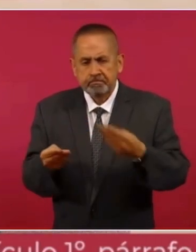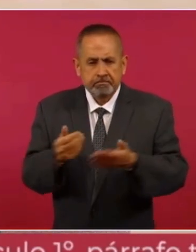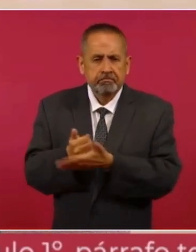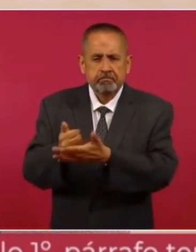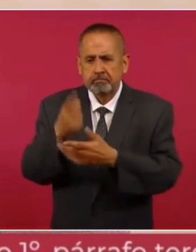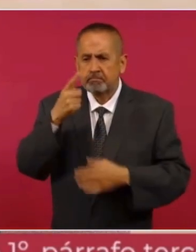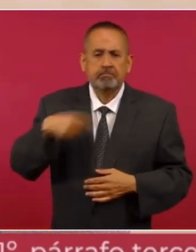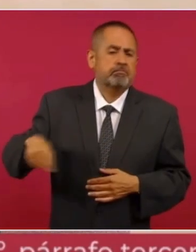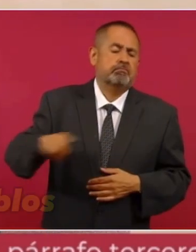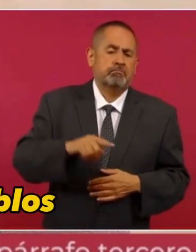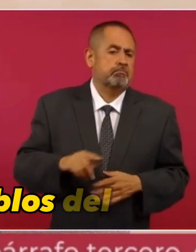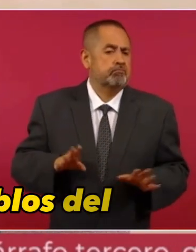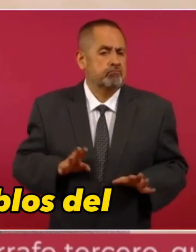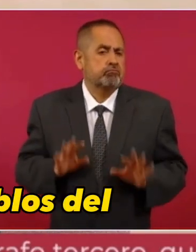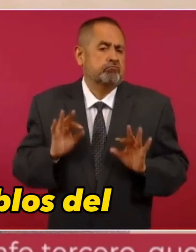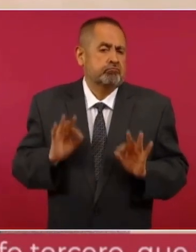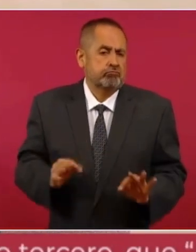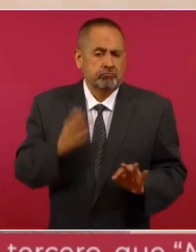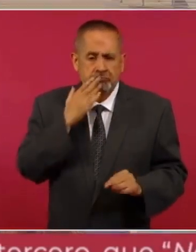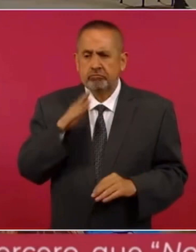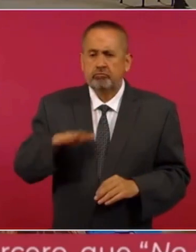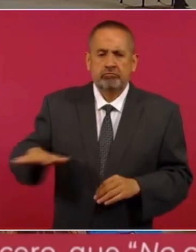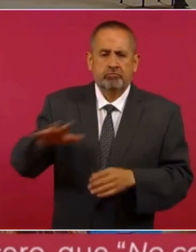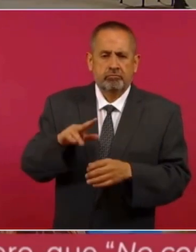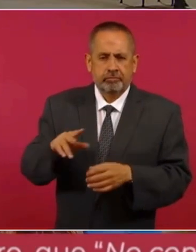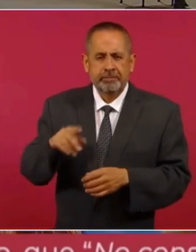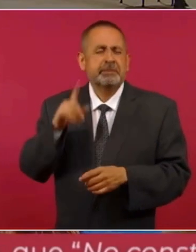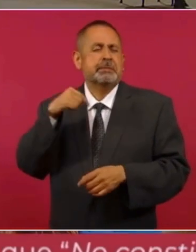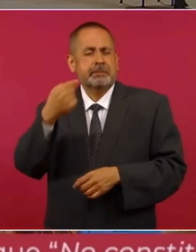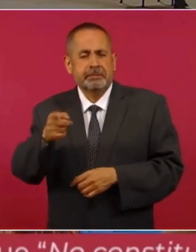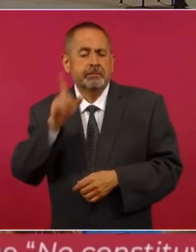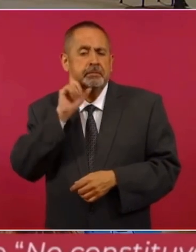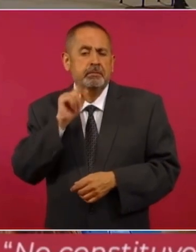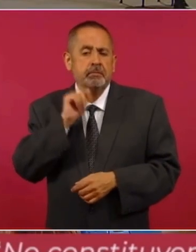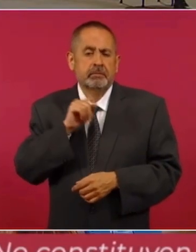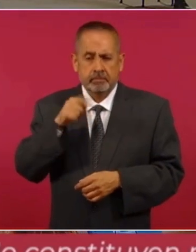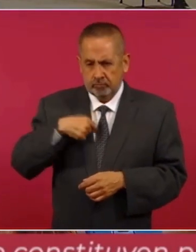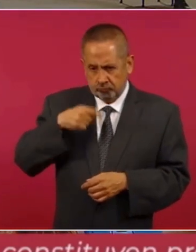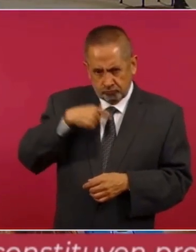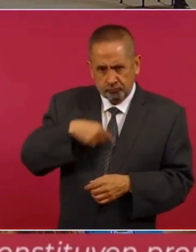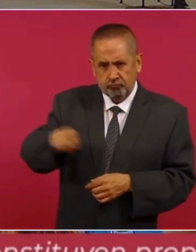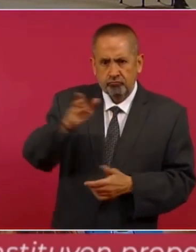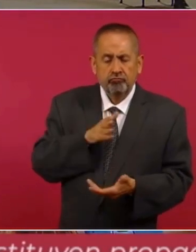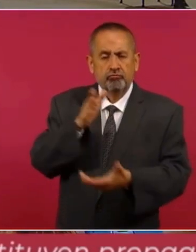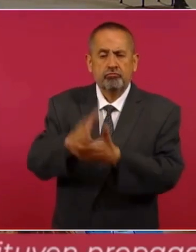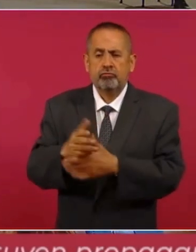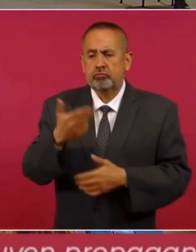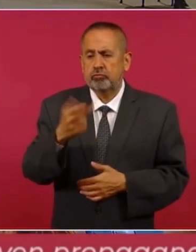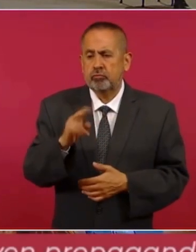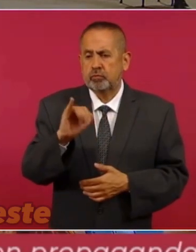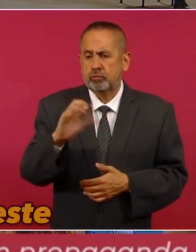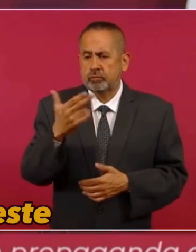el bienestar de los pueblos del Istmo mañana precisamente voy a Juchitán